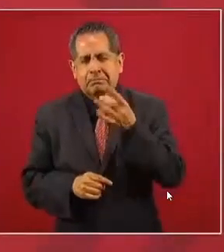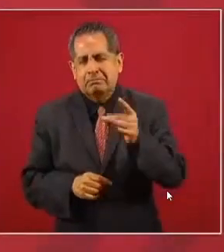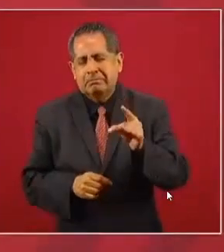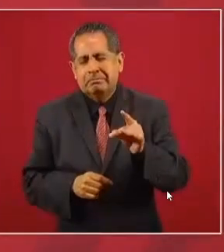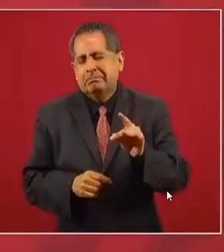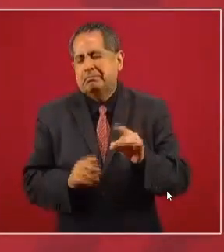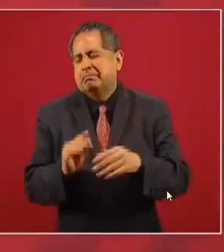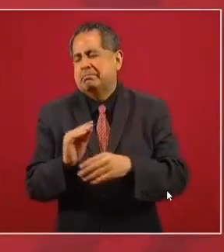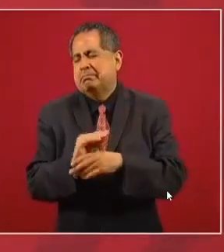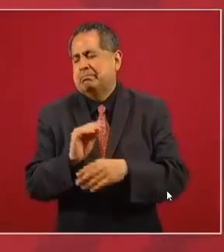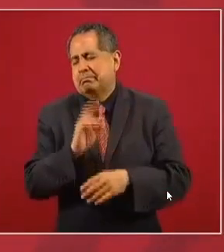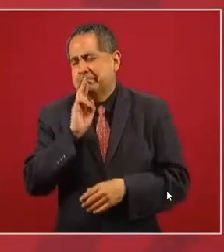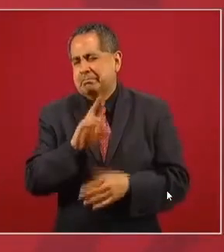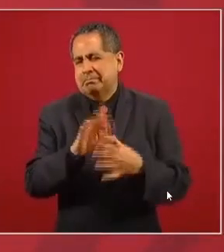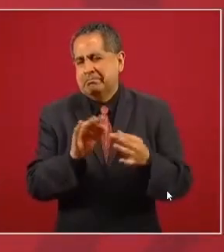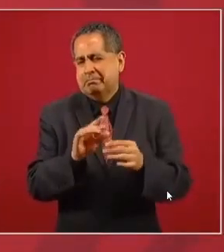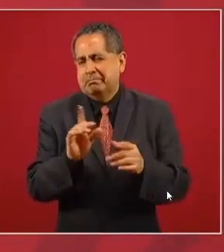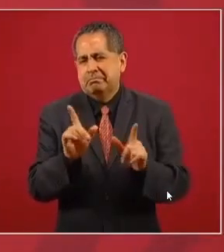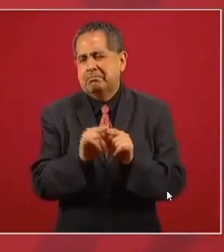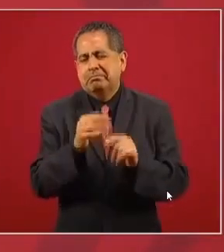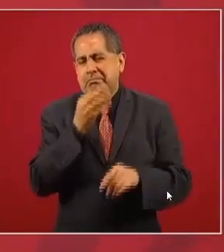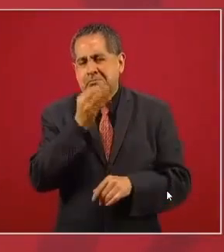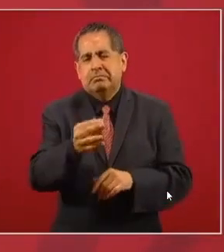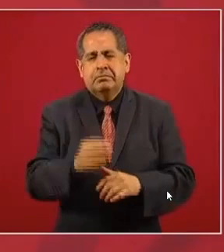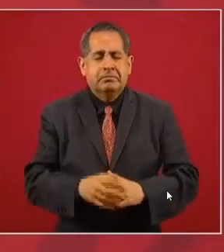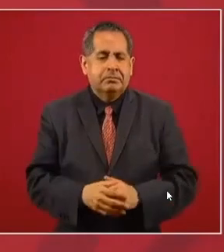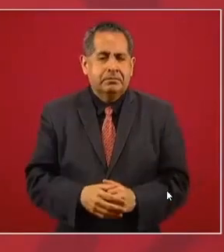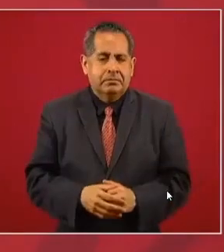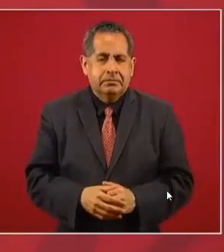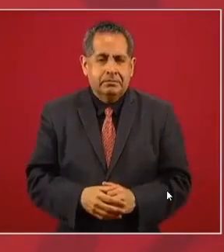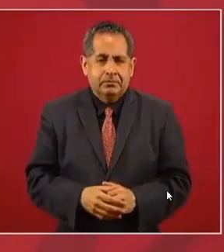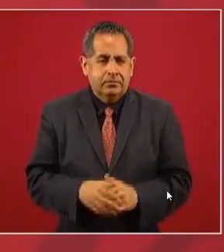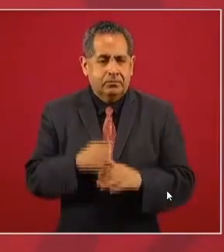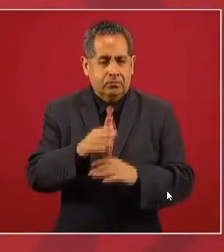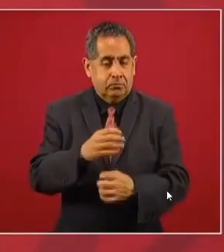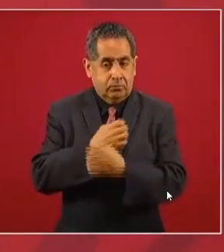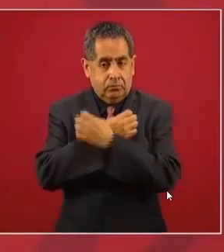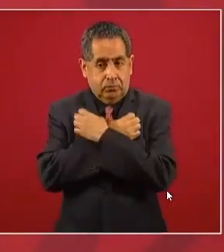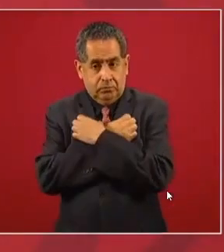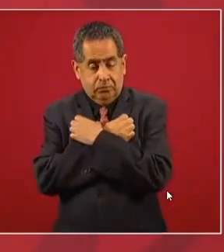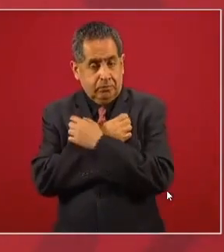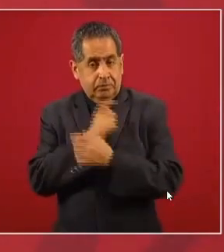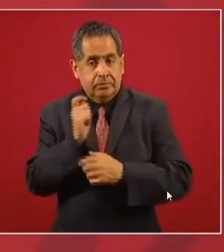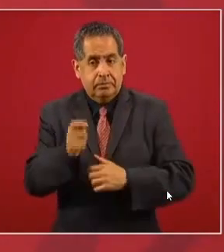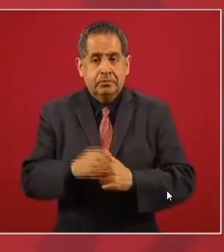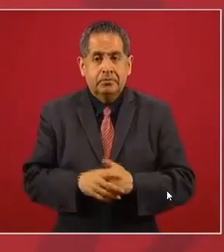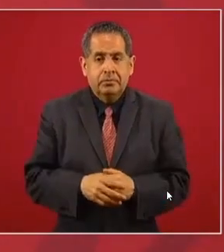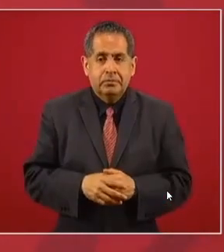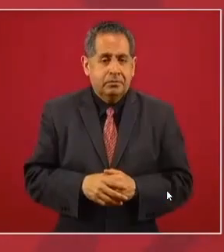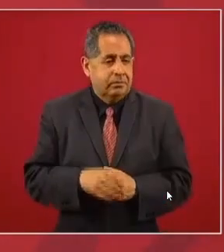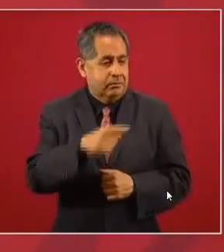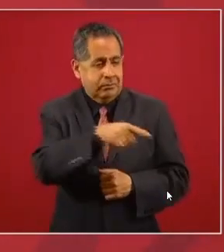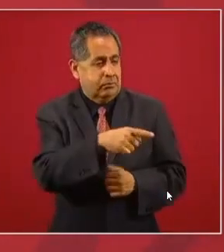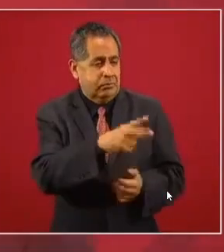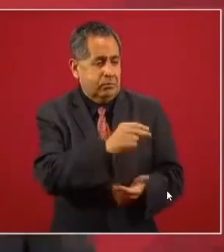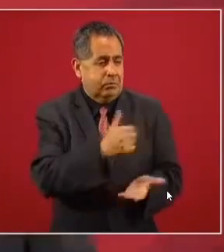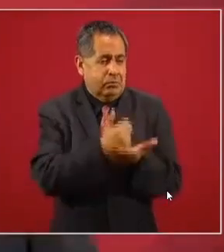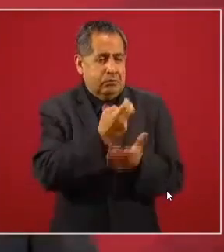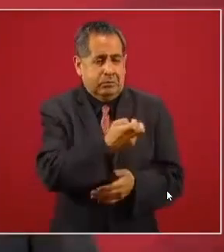decir en lo educativo, pues que no hay mucho